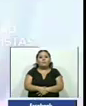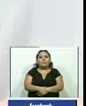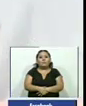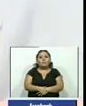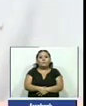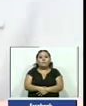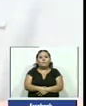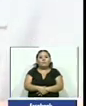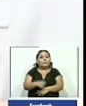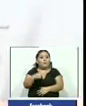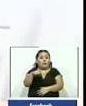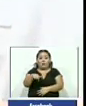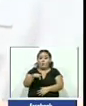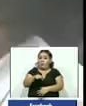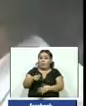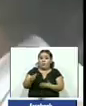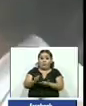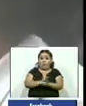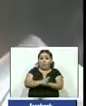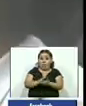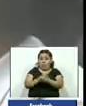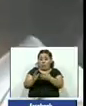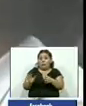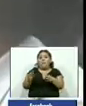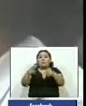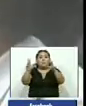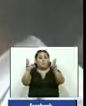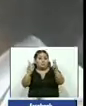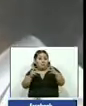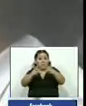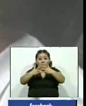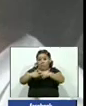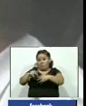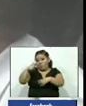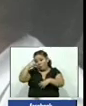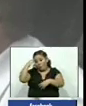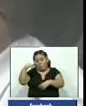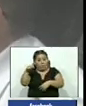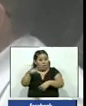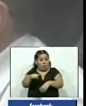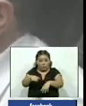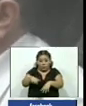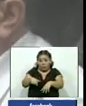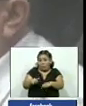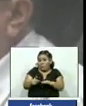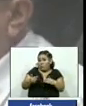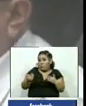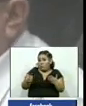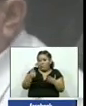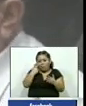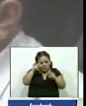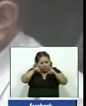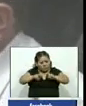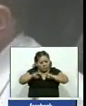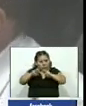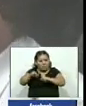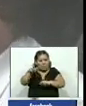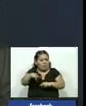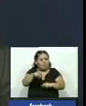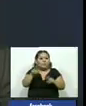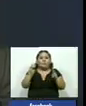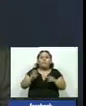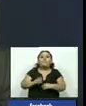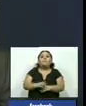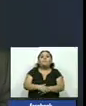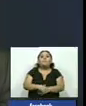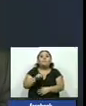No hemos agregado ningún vínculo empresarial ni político porque hasta este momento no los hemos encontrado en el presente caso